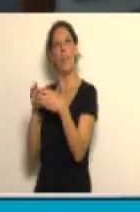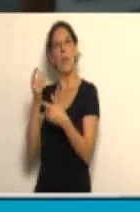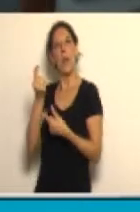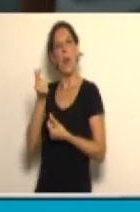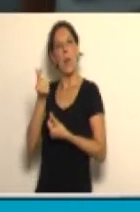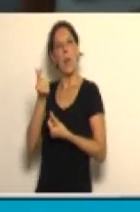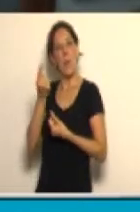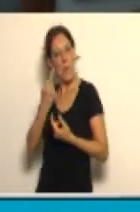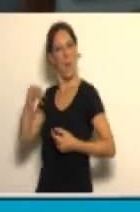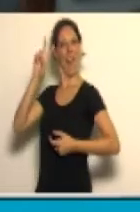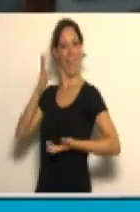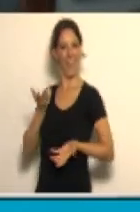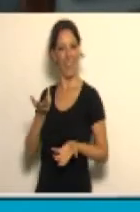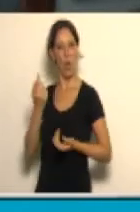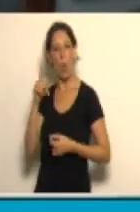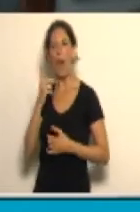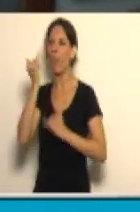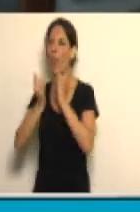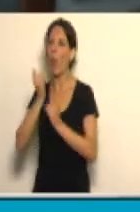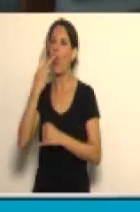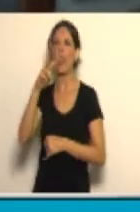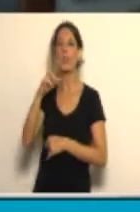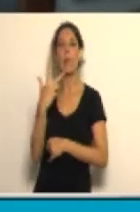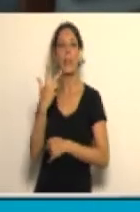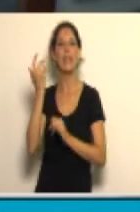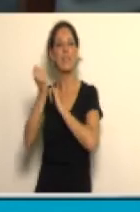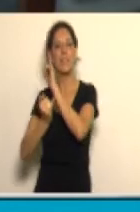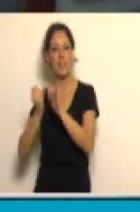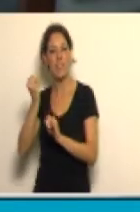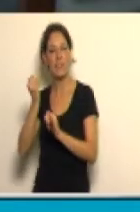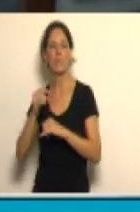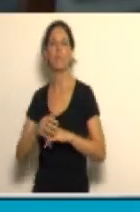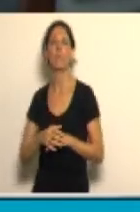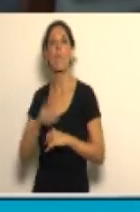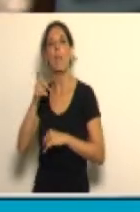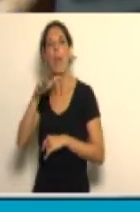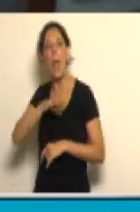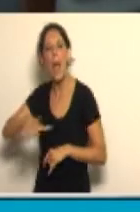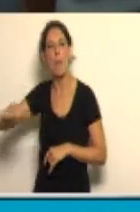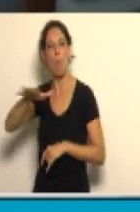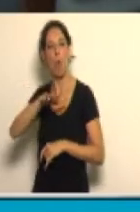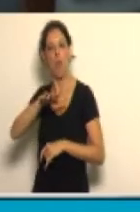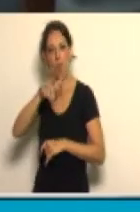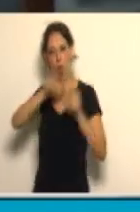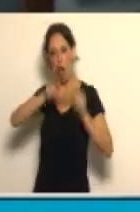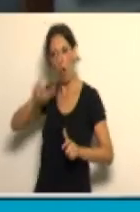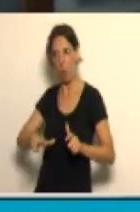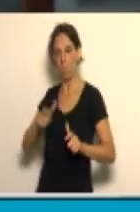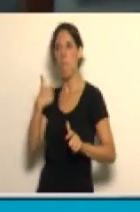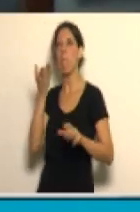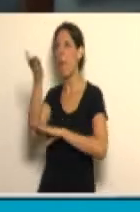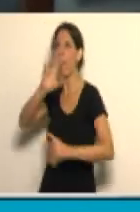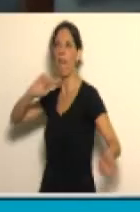también su definición en ese 2003 que el pueblo había planteado el cambio.